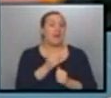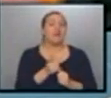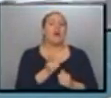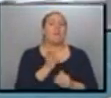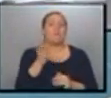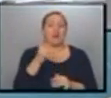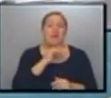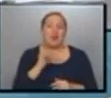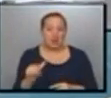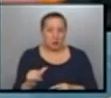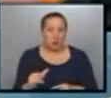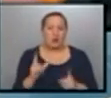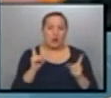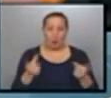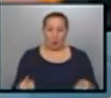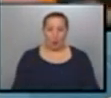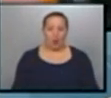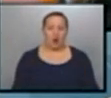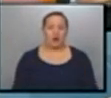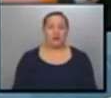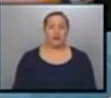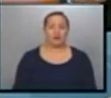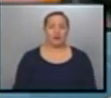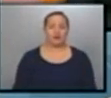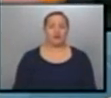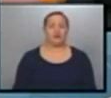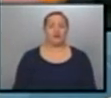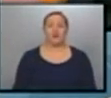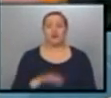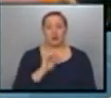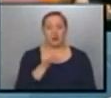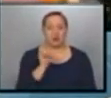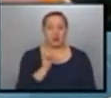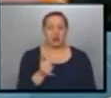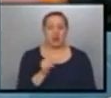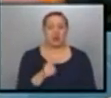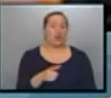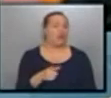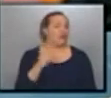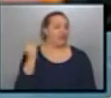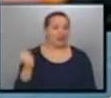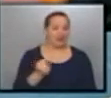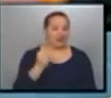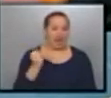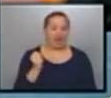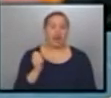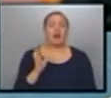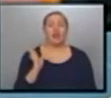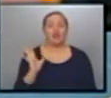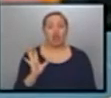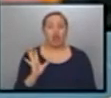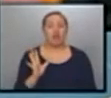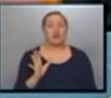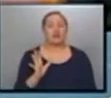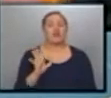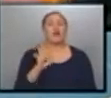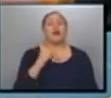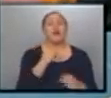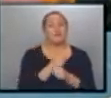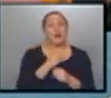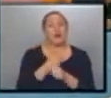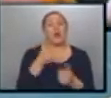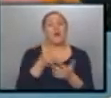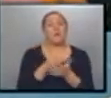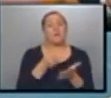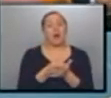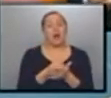Claro, todavía no hay un fallo firme. Sí, exactamente, apela y apela hasta el cansancio. Entonces, primero pagá la